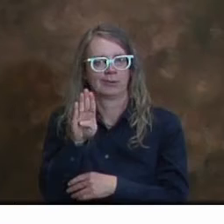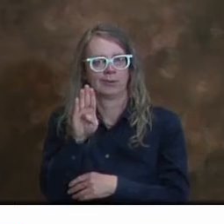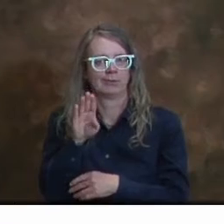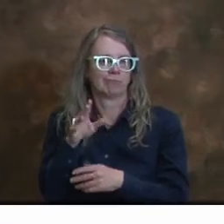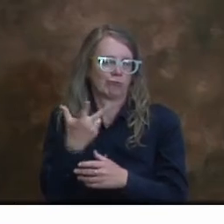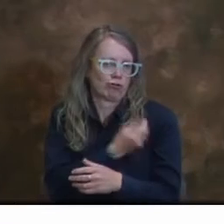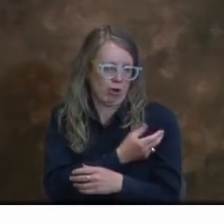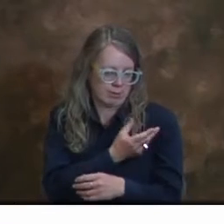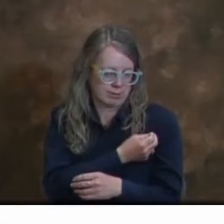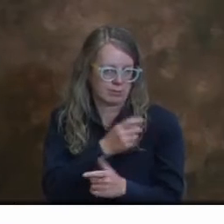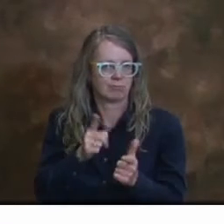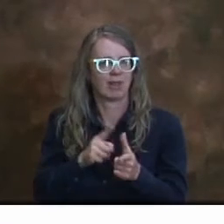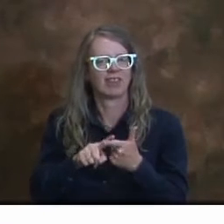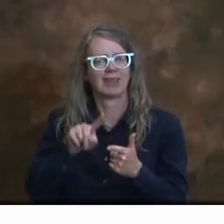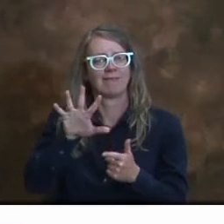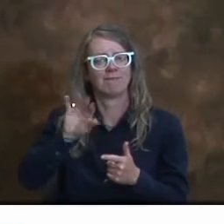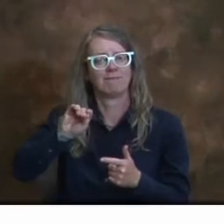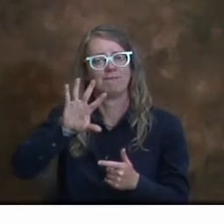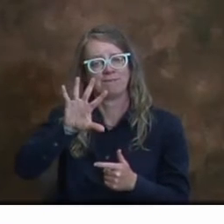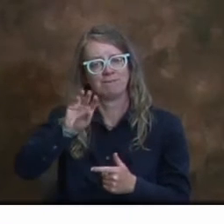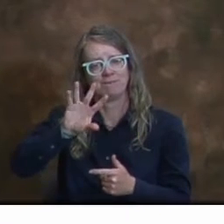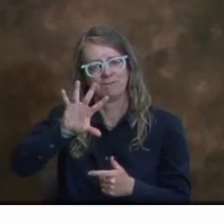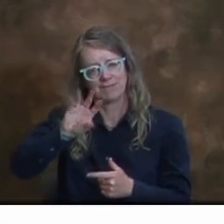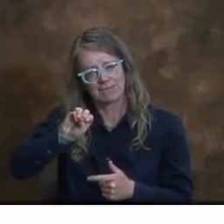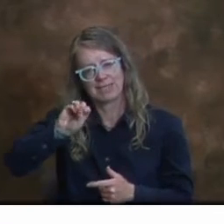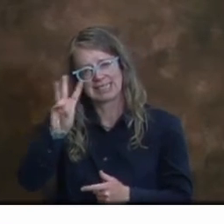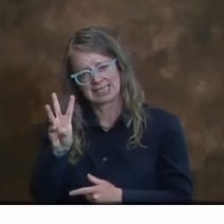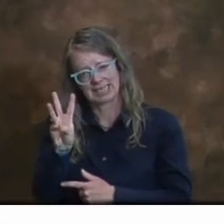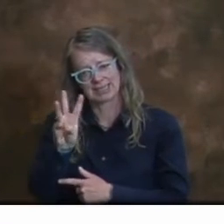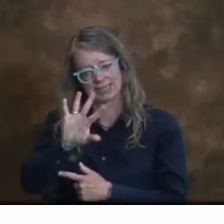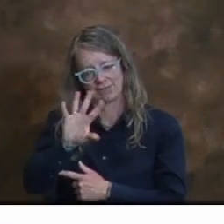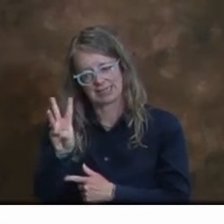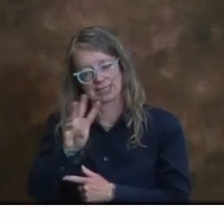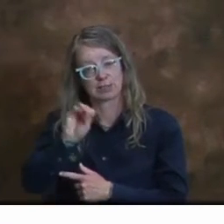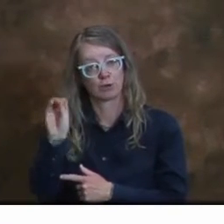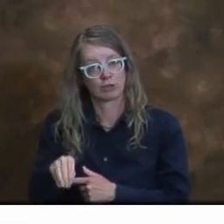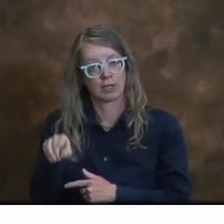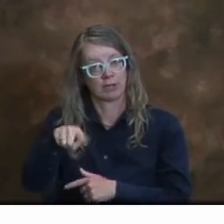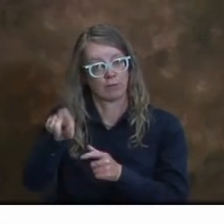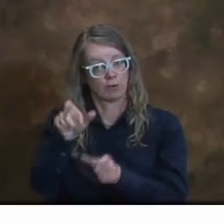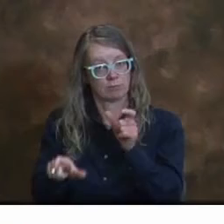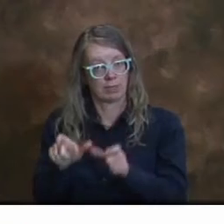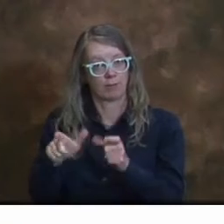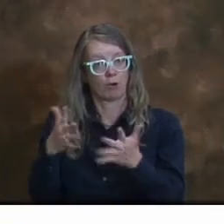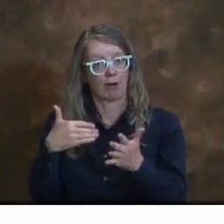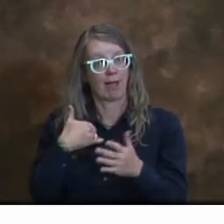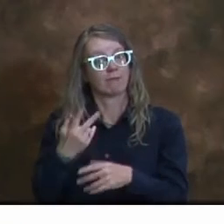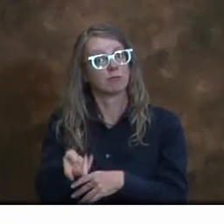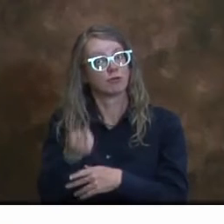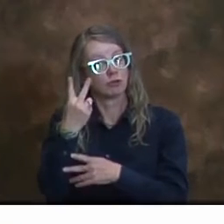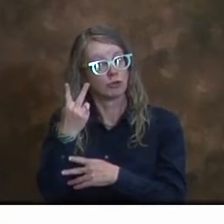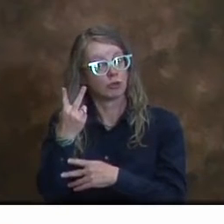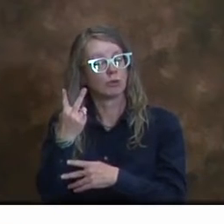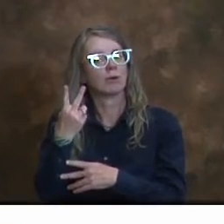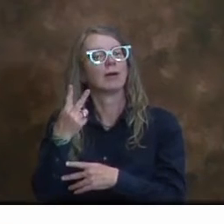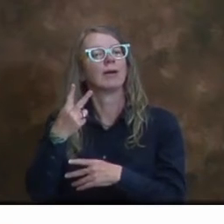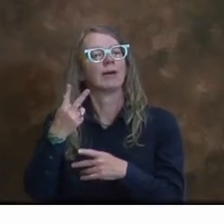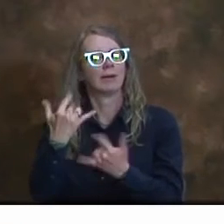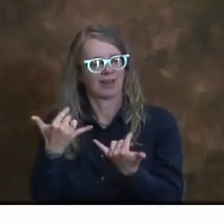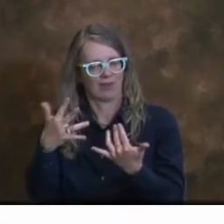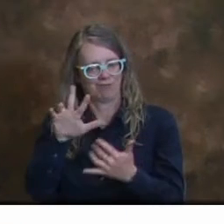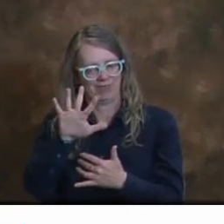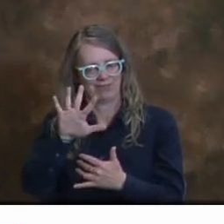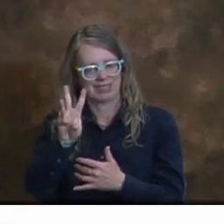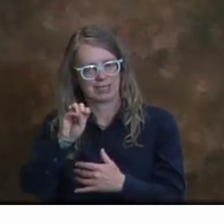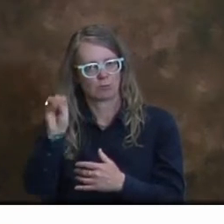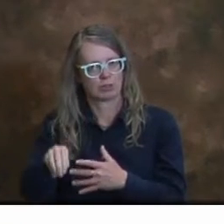Y el 56% de estos individuos han recibido la serie al completo y